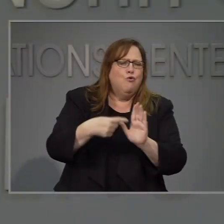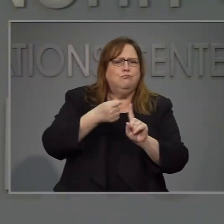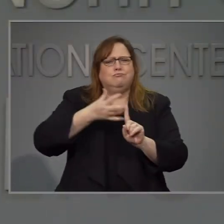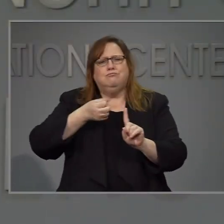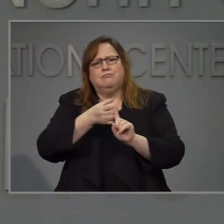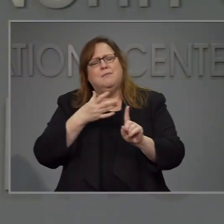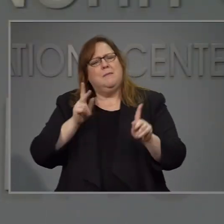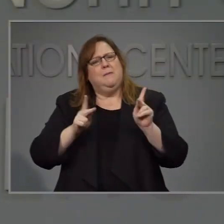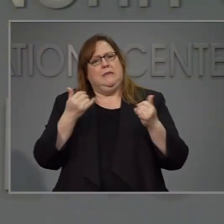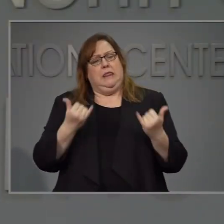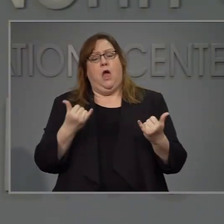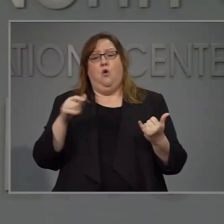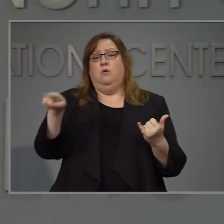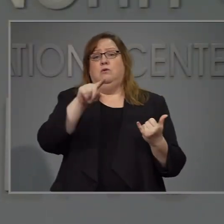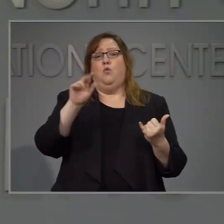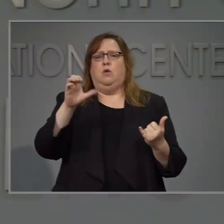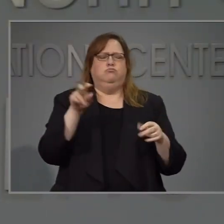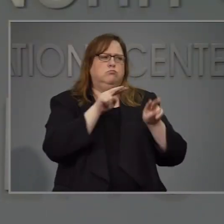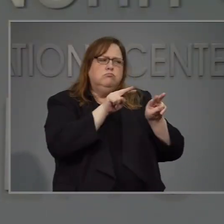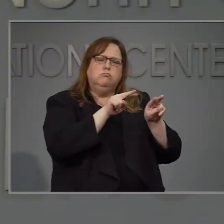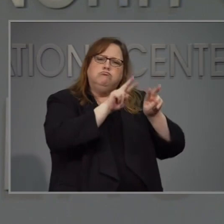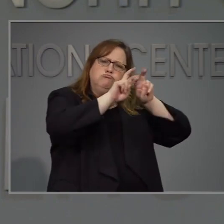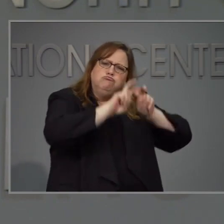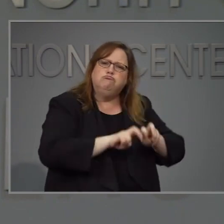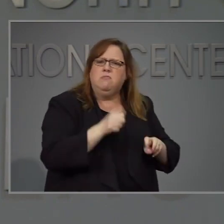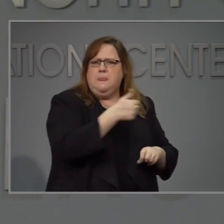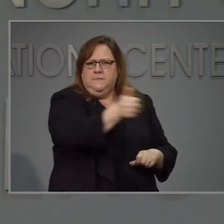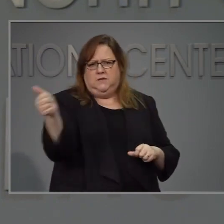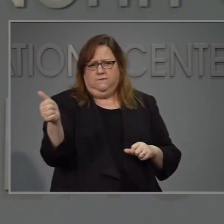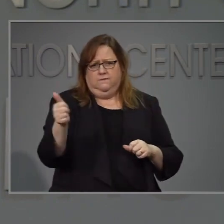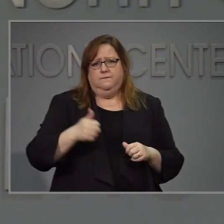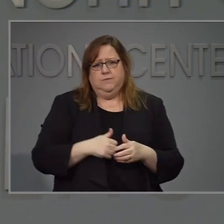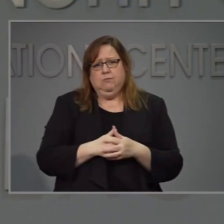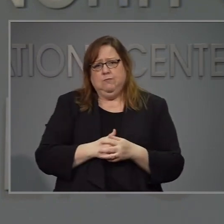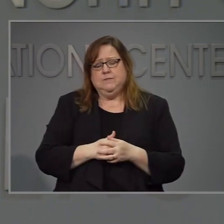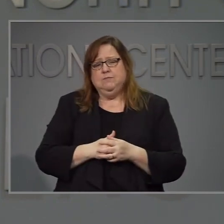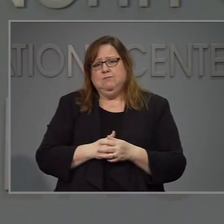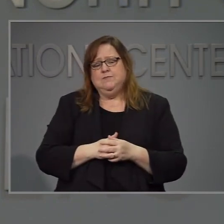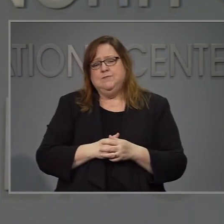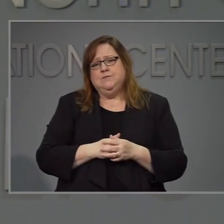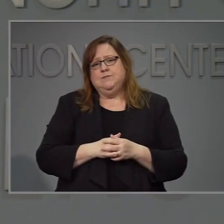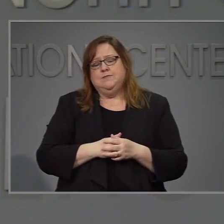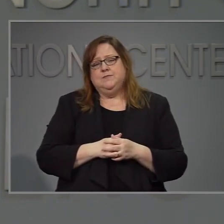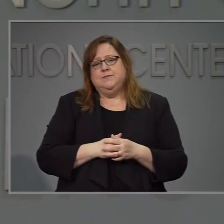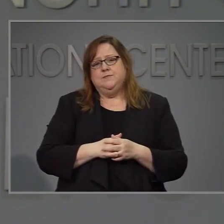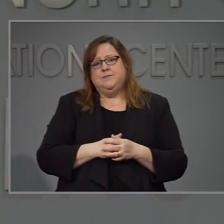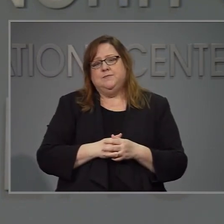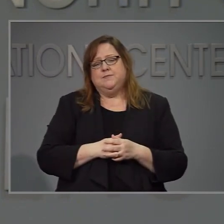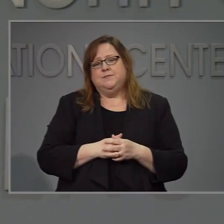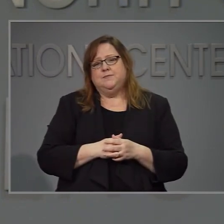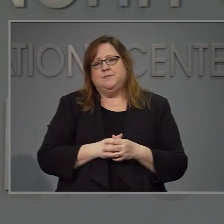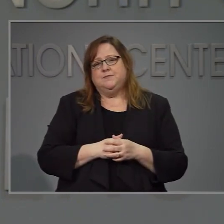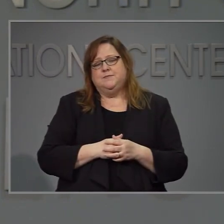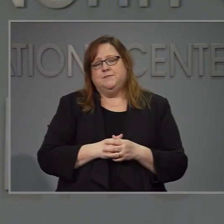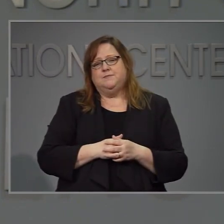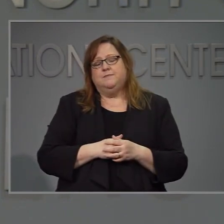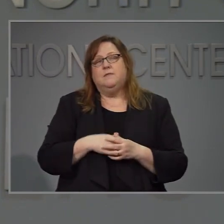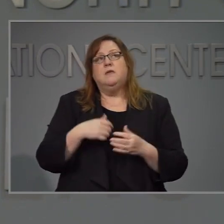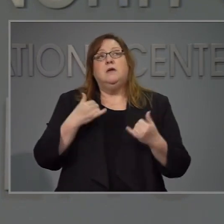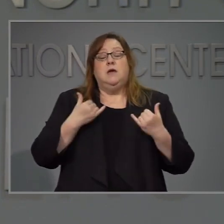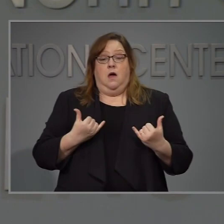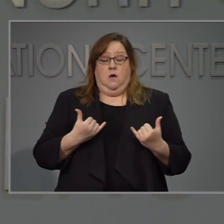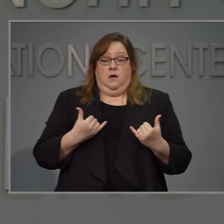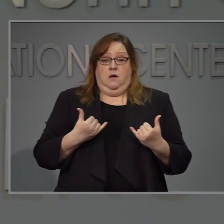que las personas de Carolina del Norte puedan ver por sí mismas. y debido a que estos